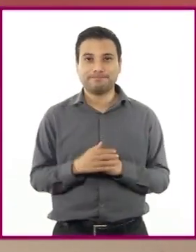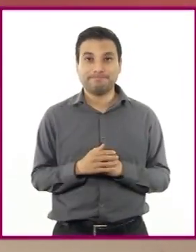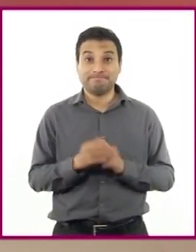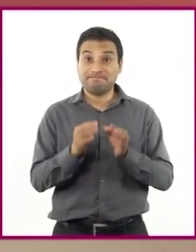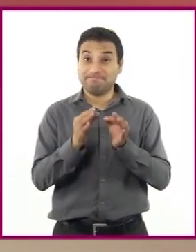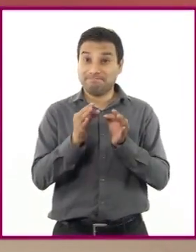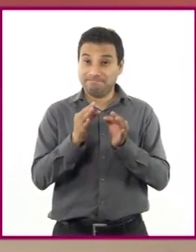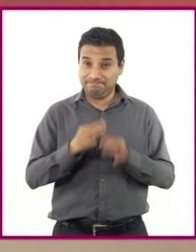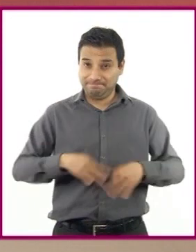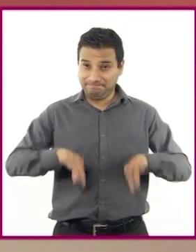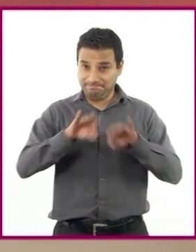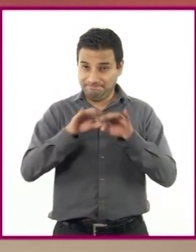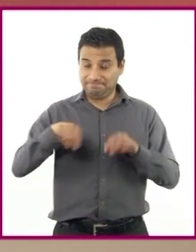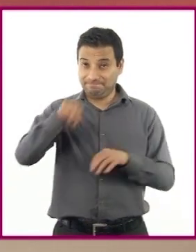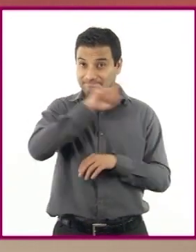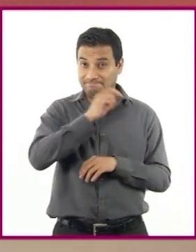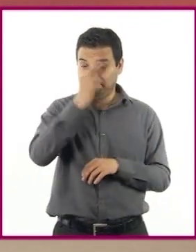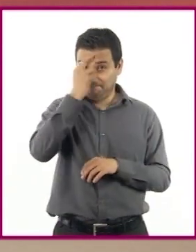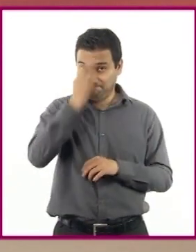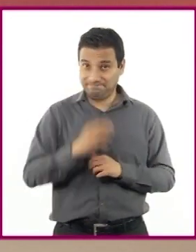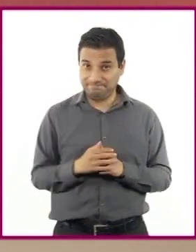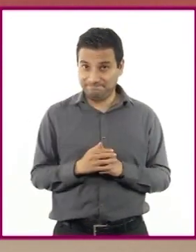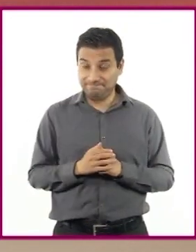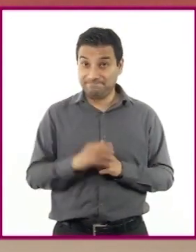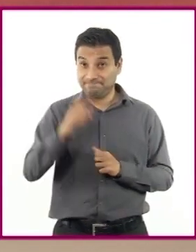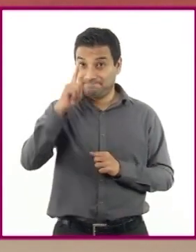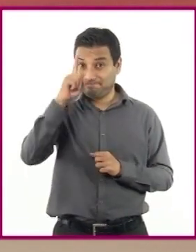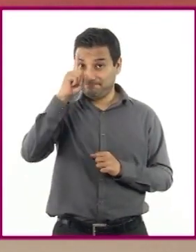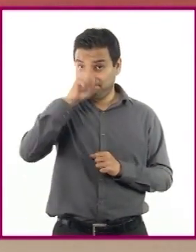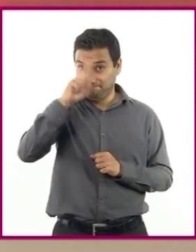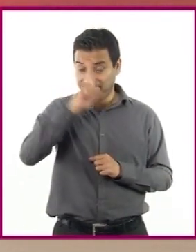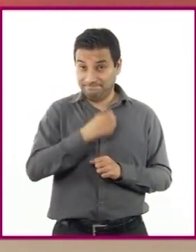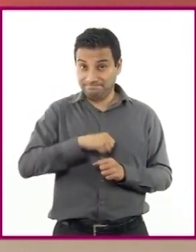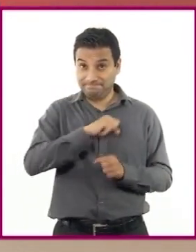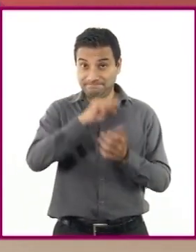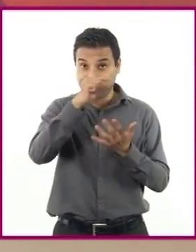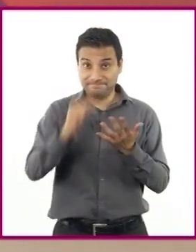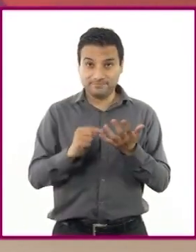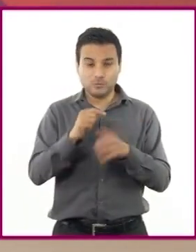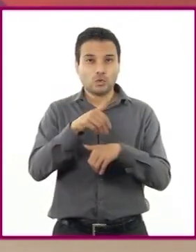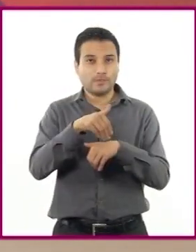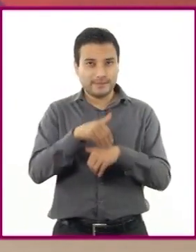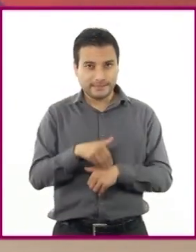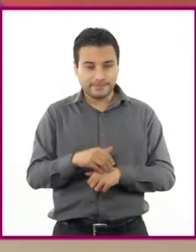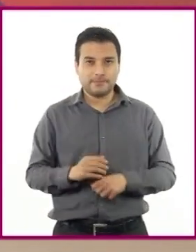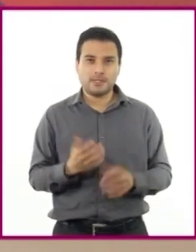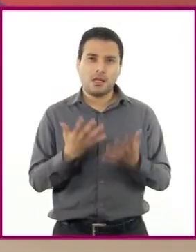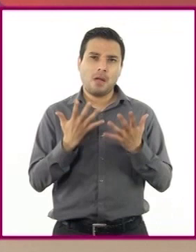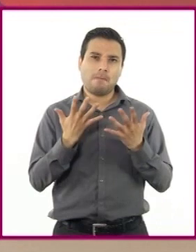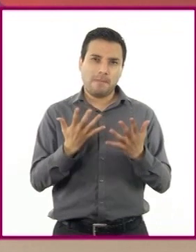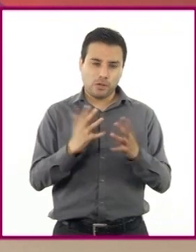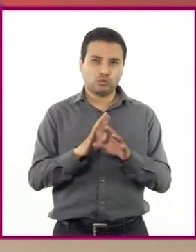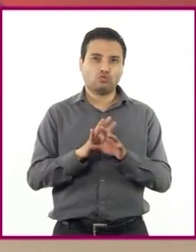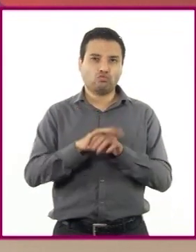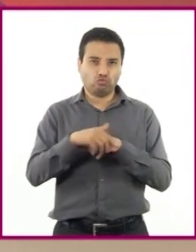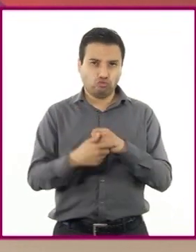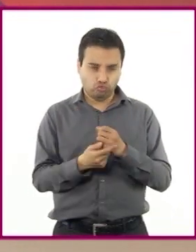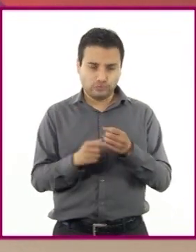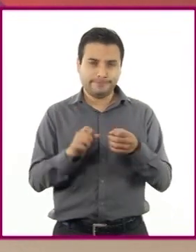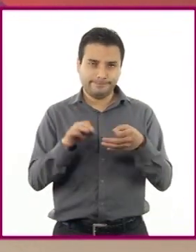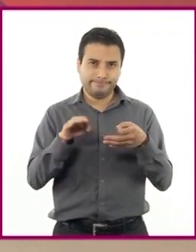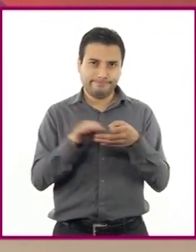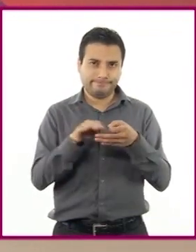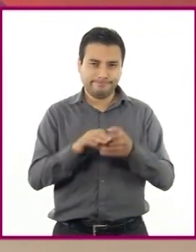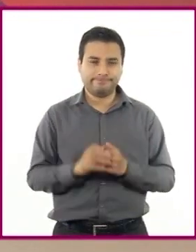importante recordarles que debemos continuar con todas las medidas para protegernos, como lavar frecuentemente nuestras manos con agua y abundante